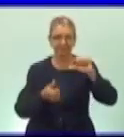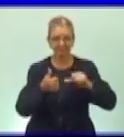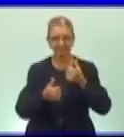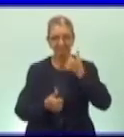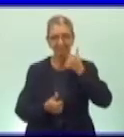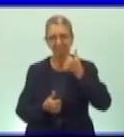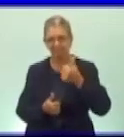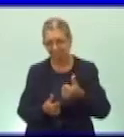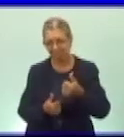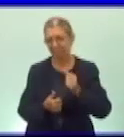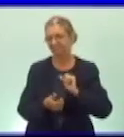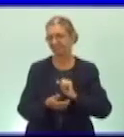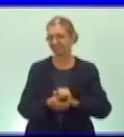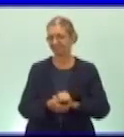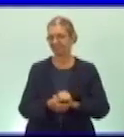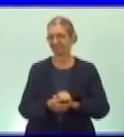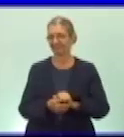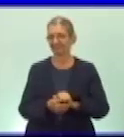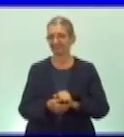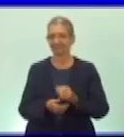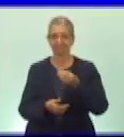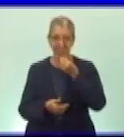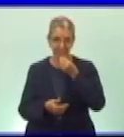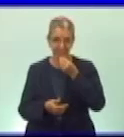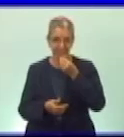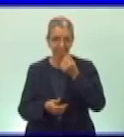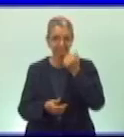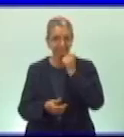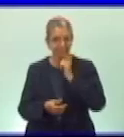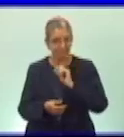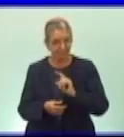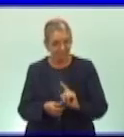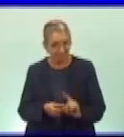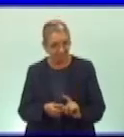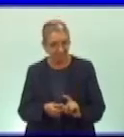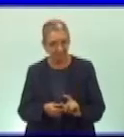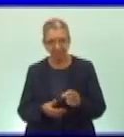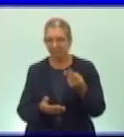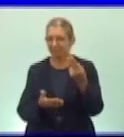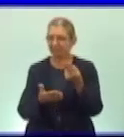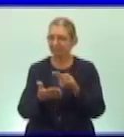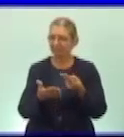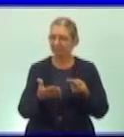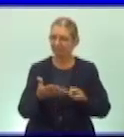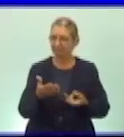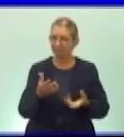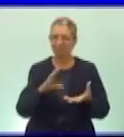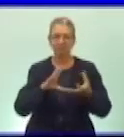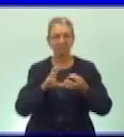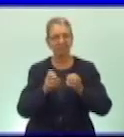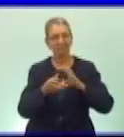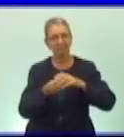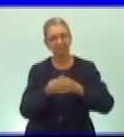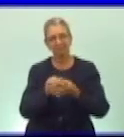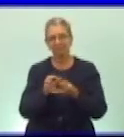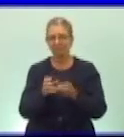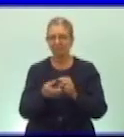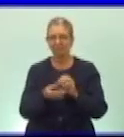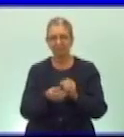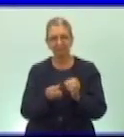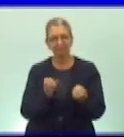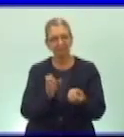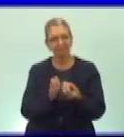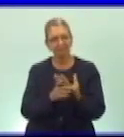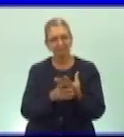correctamente. Pueden también dibujar o modelar en plastilina, crear